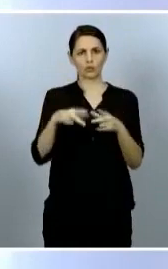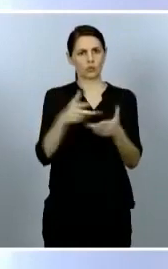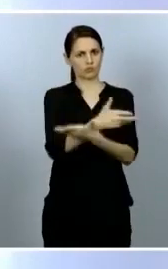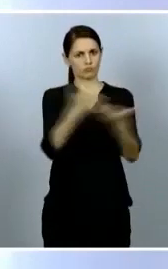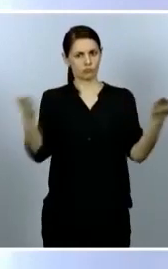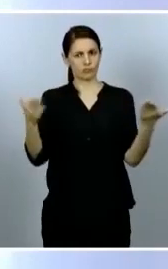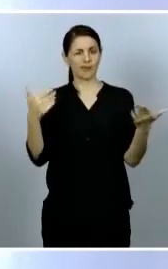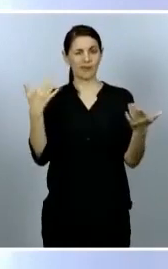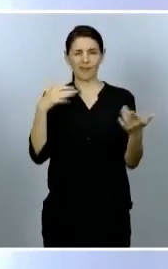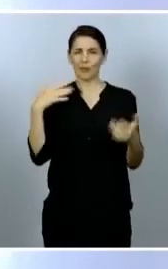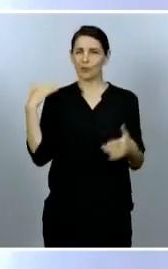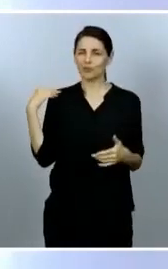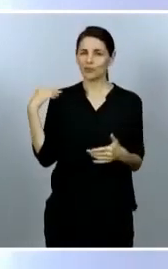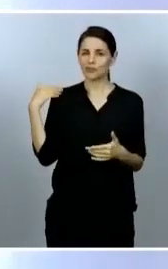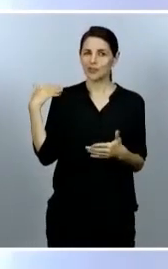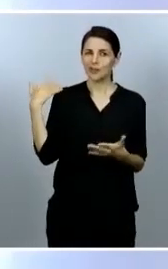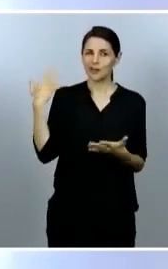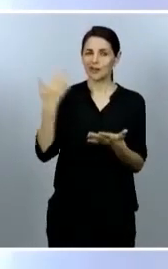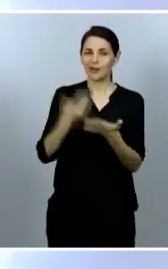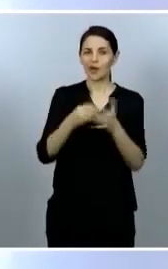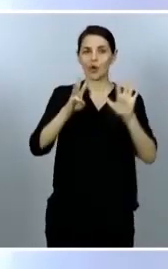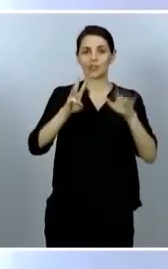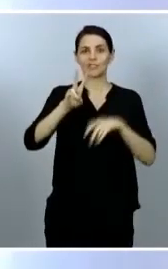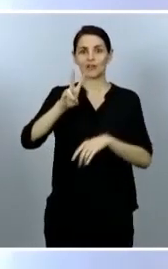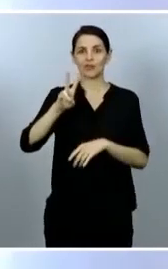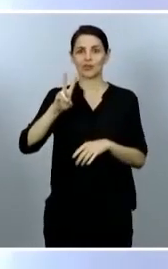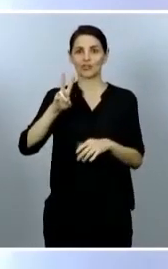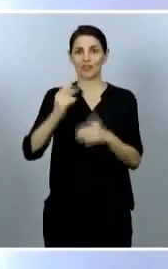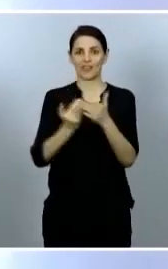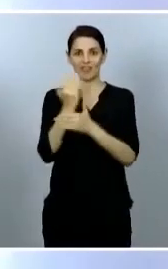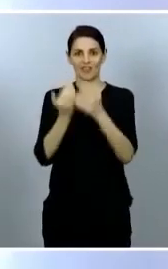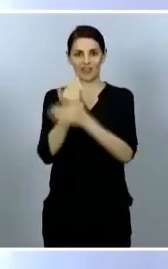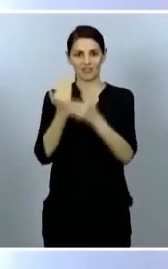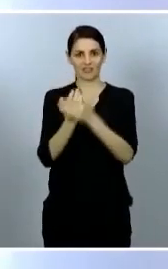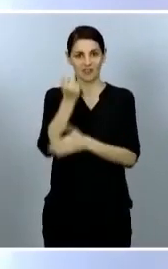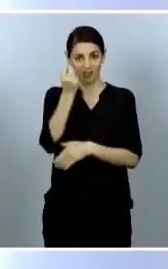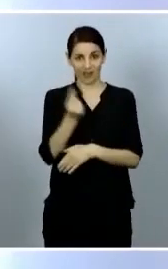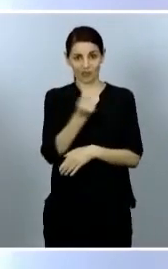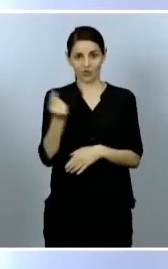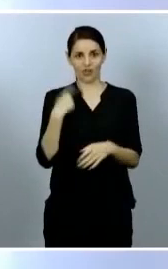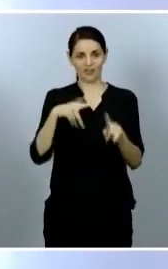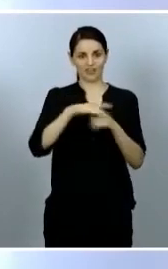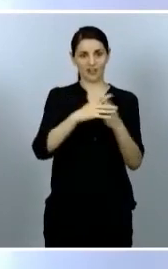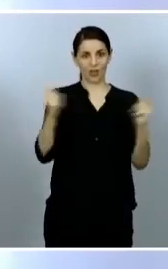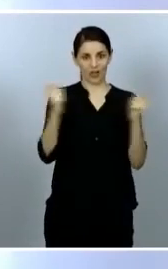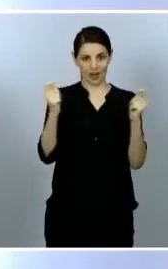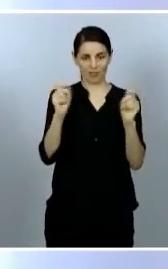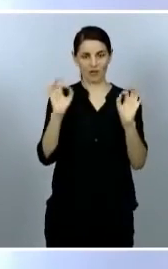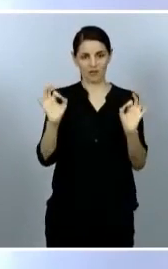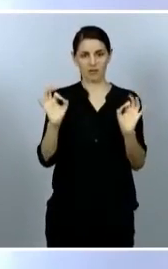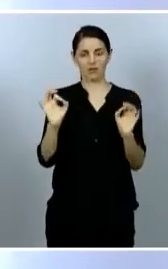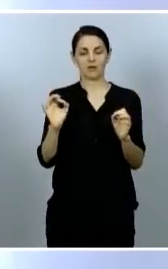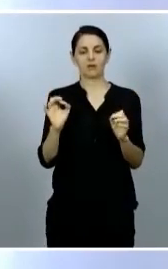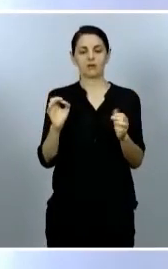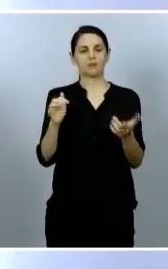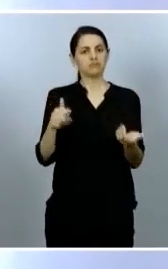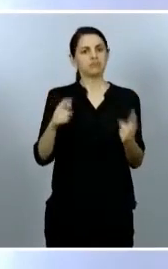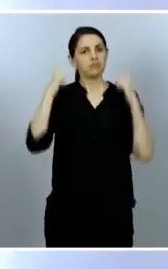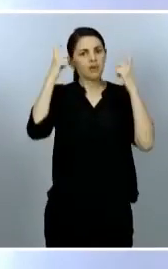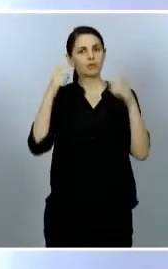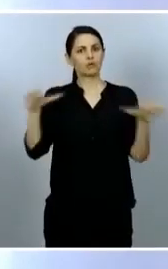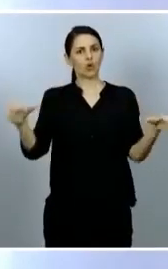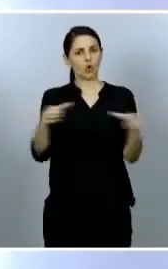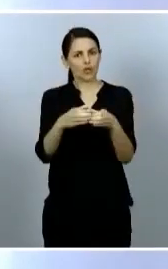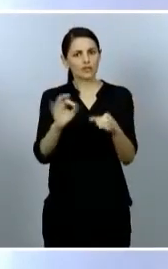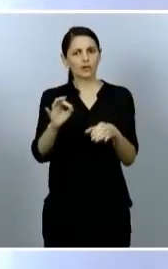de estado de alarma que se cumplen hoy. Y creo que de este esfuerzo colectivo, de este periodo,